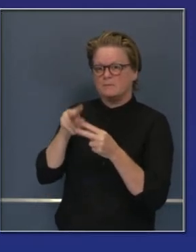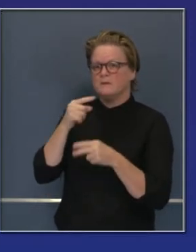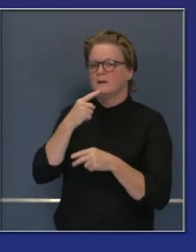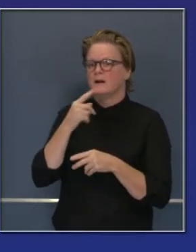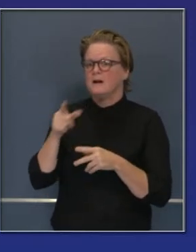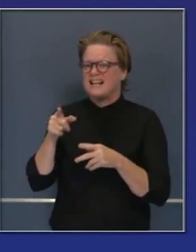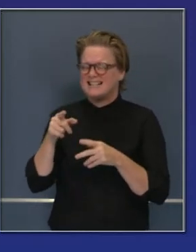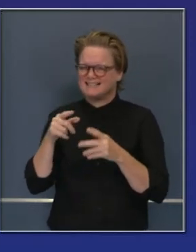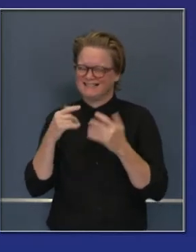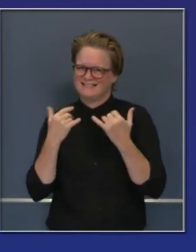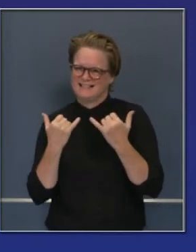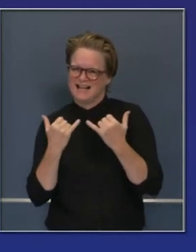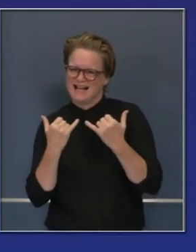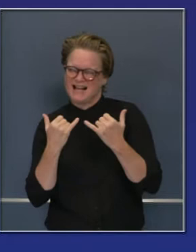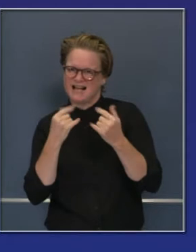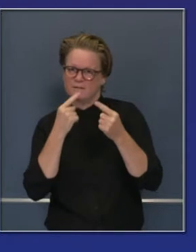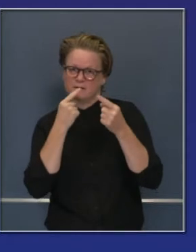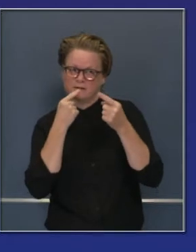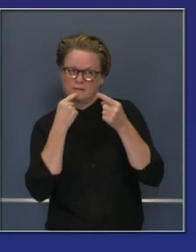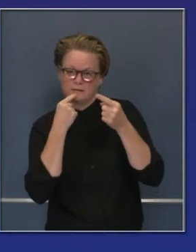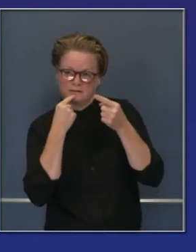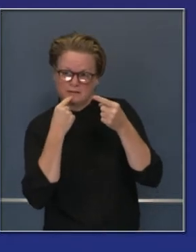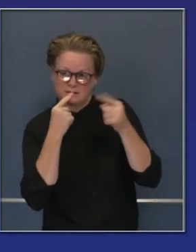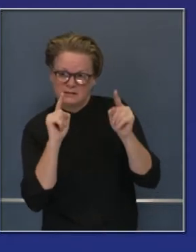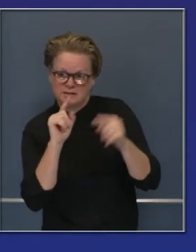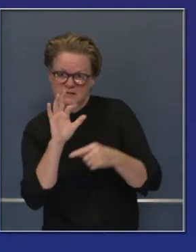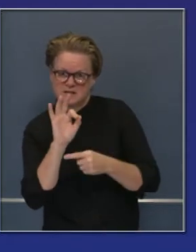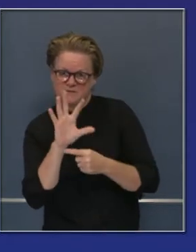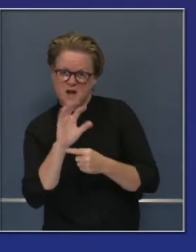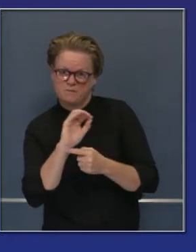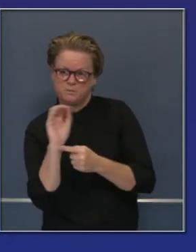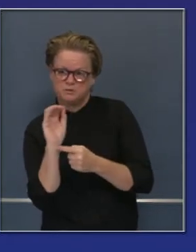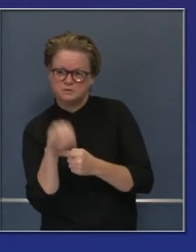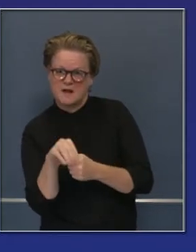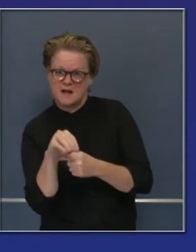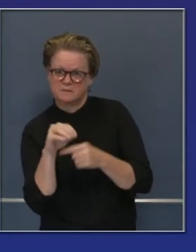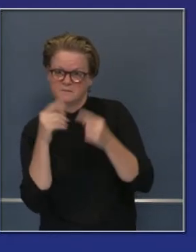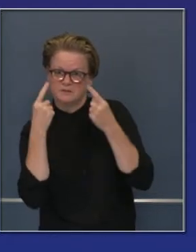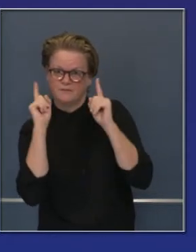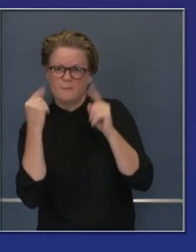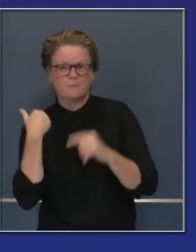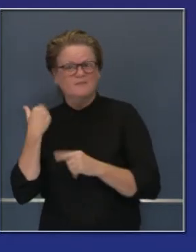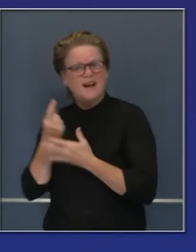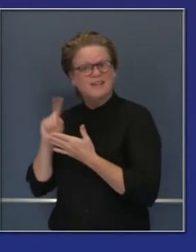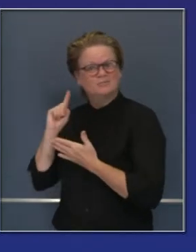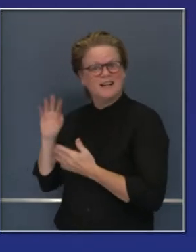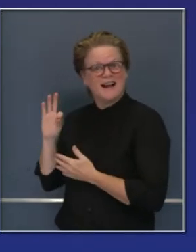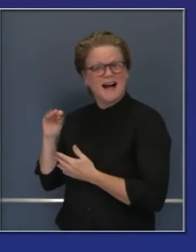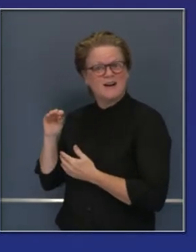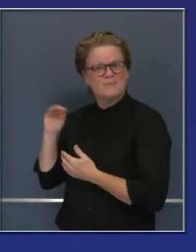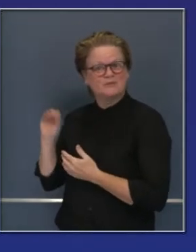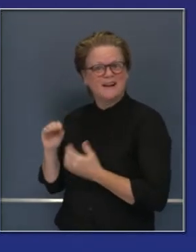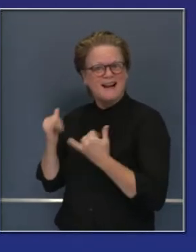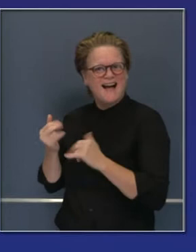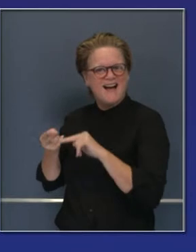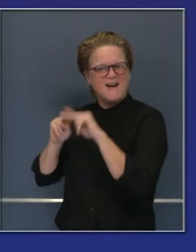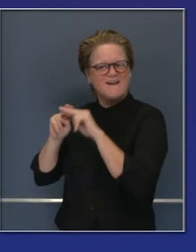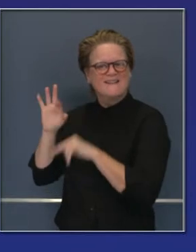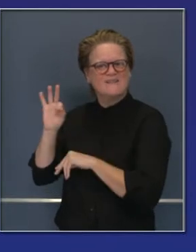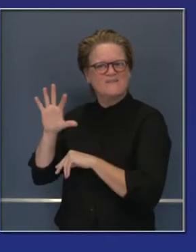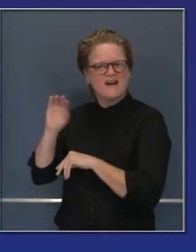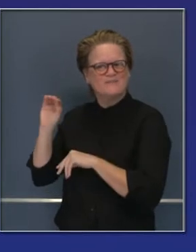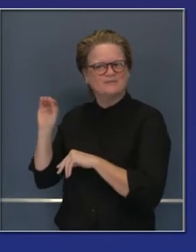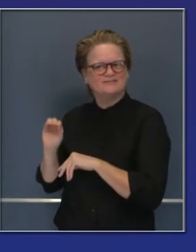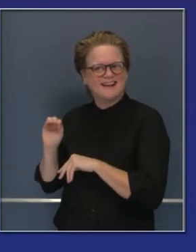por ciento de eficacia, poco mejor que lo que había anunciado Pfizer. Recordarán ustedes que hace algunas semanas